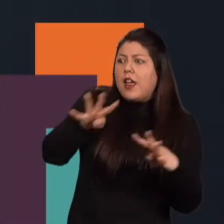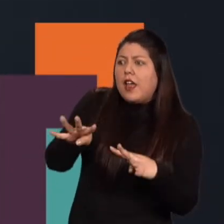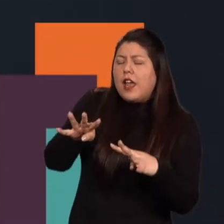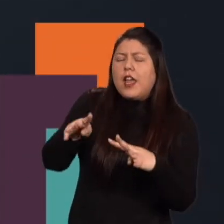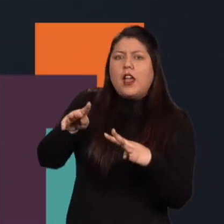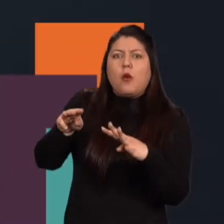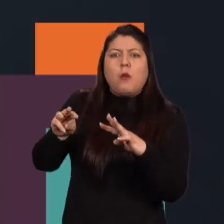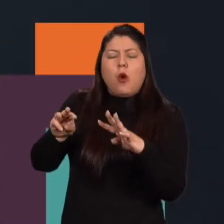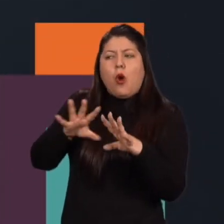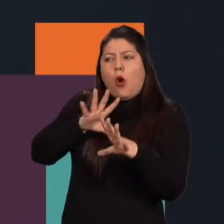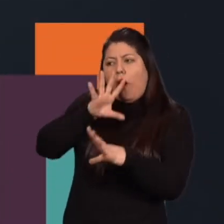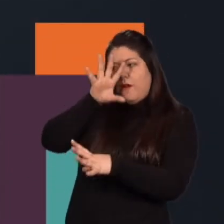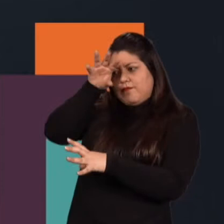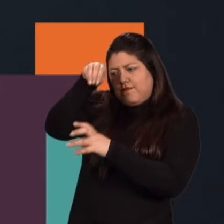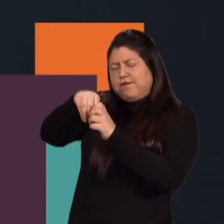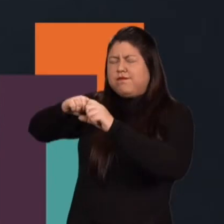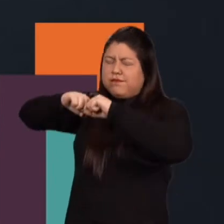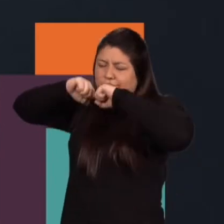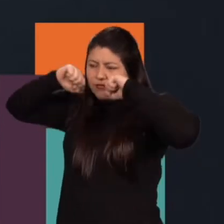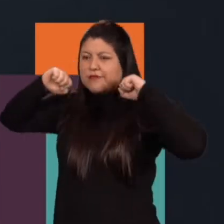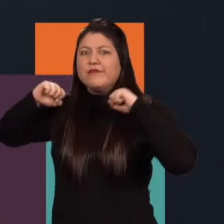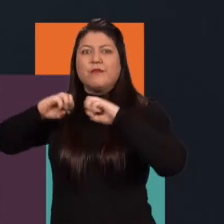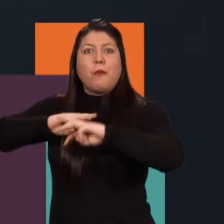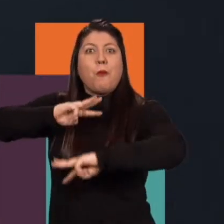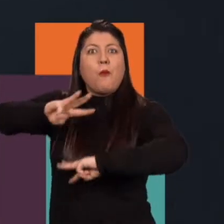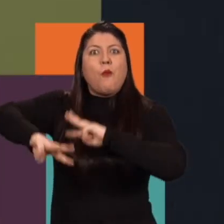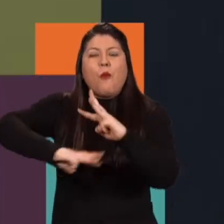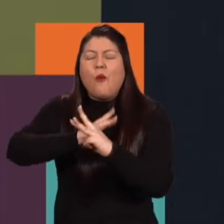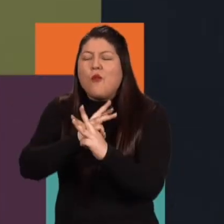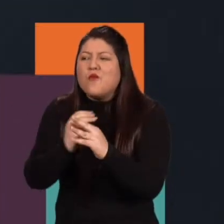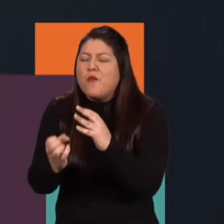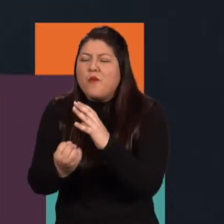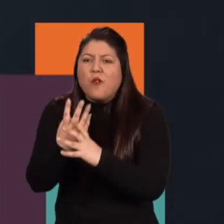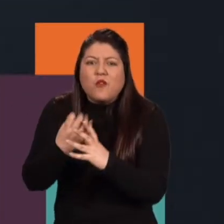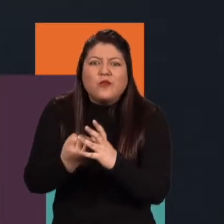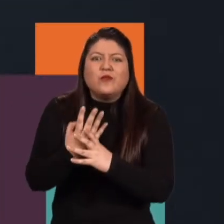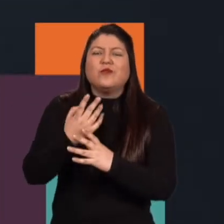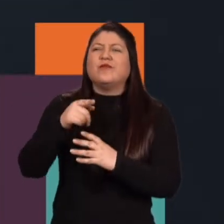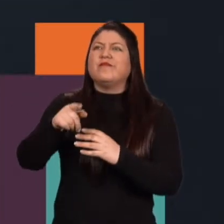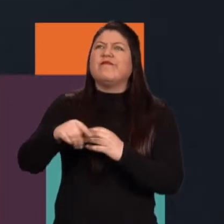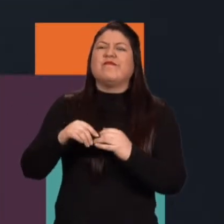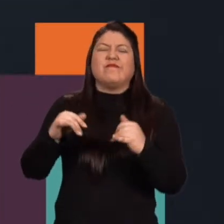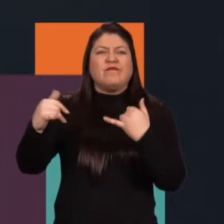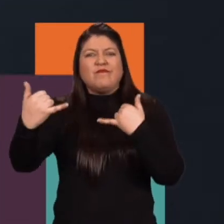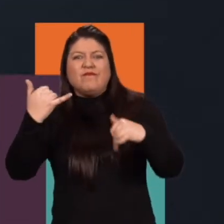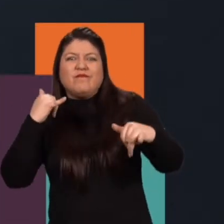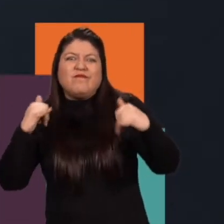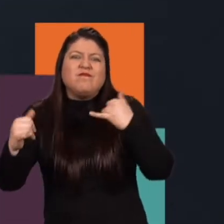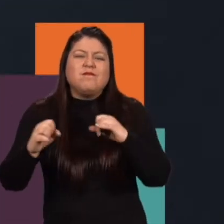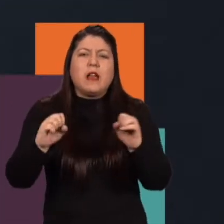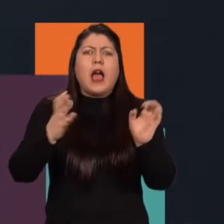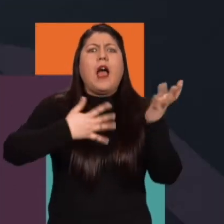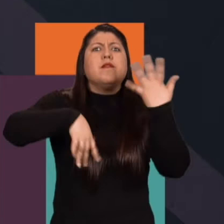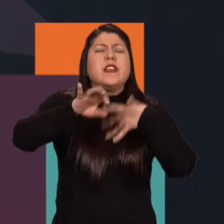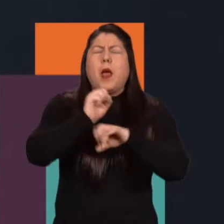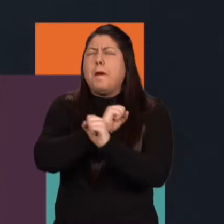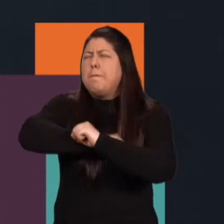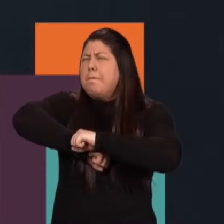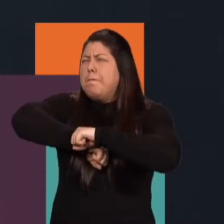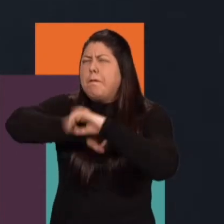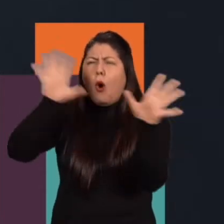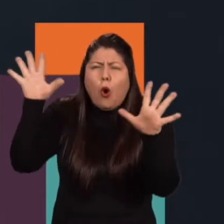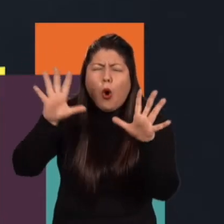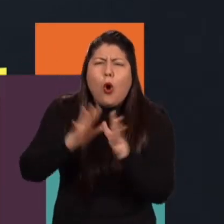mundo que de verdad exige un valor de producción, que exige en autos, que exige, digamos, explosiones,